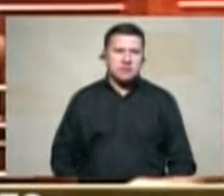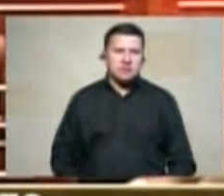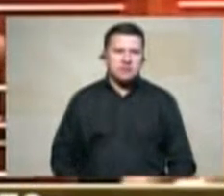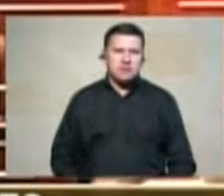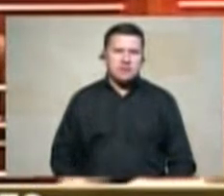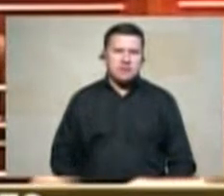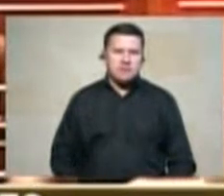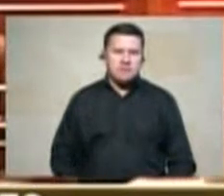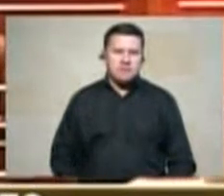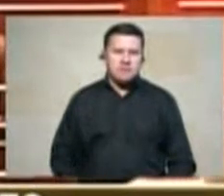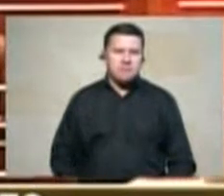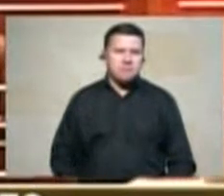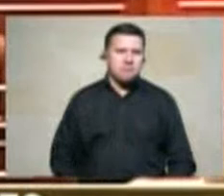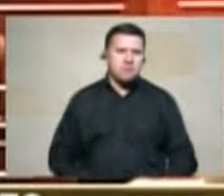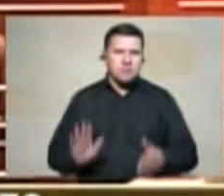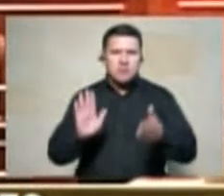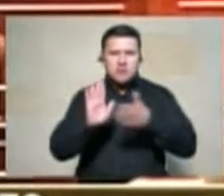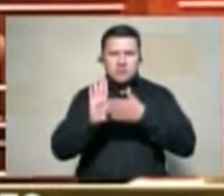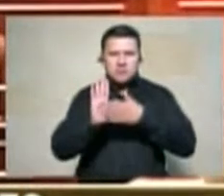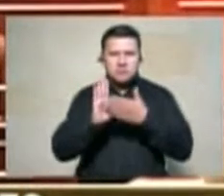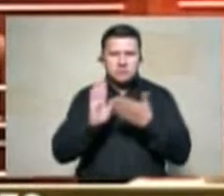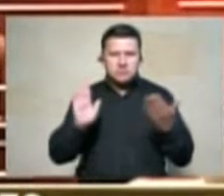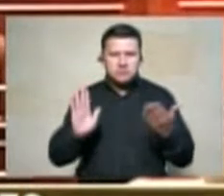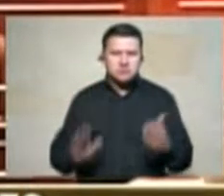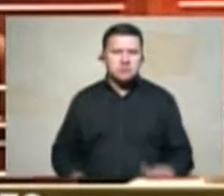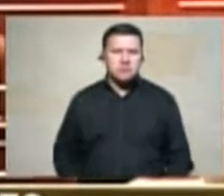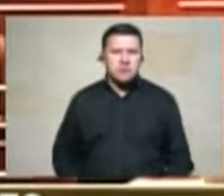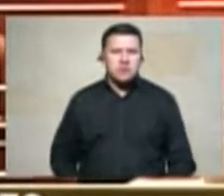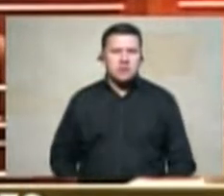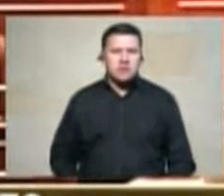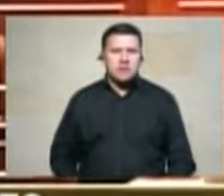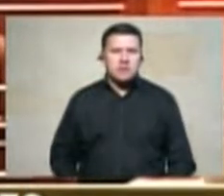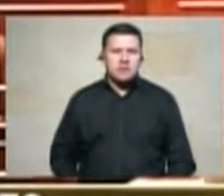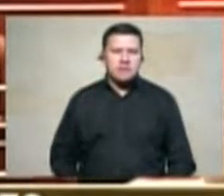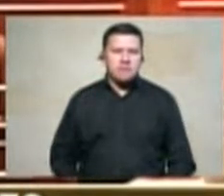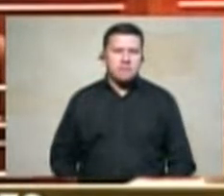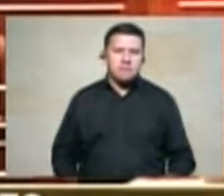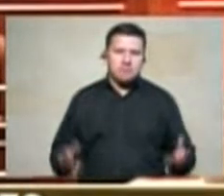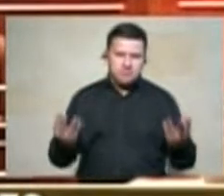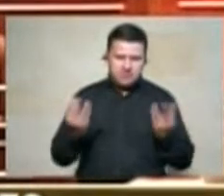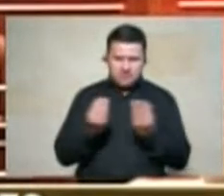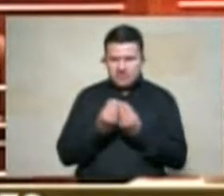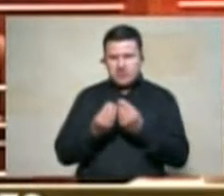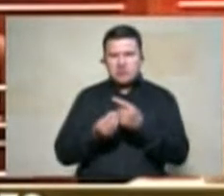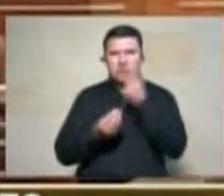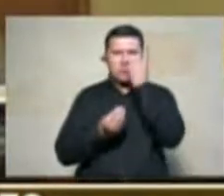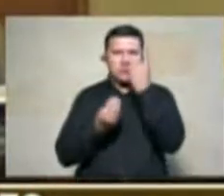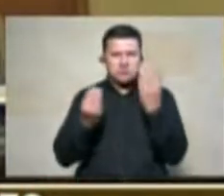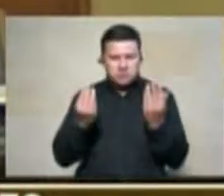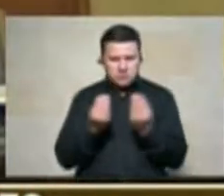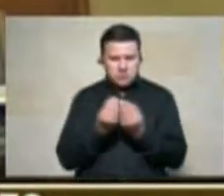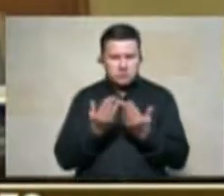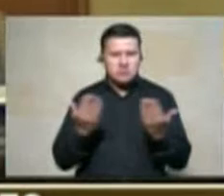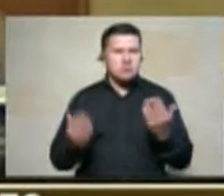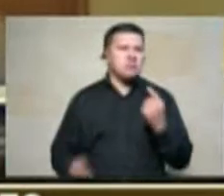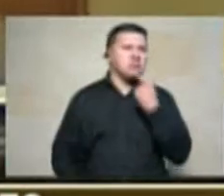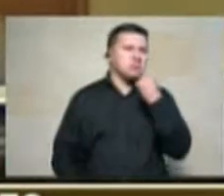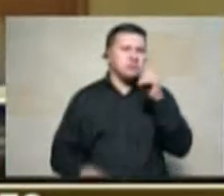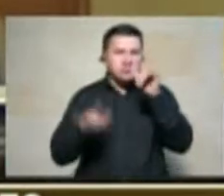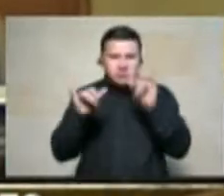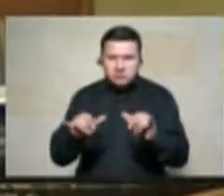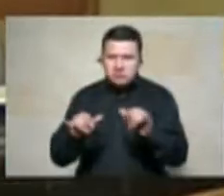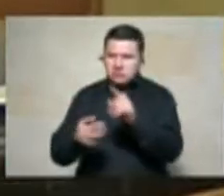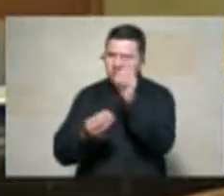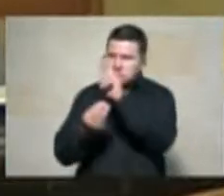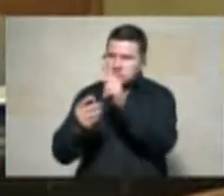tan importante como este para el país le agradezco también a todos mis colegas de los diferentes partidos que se quedaron